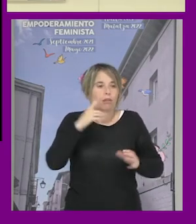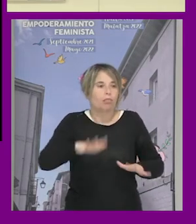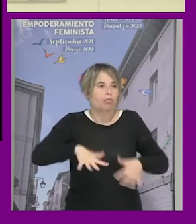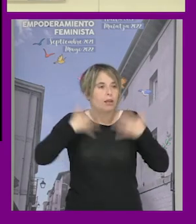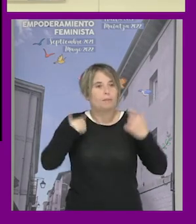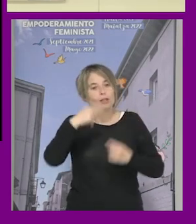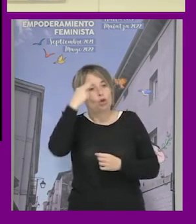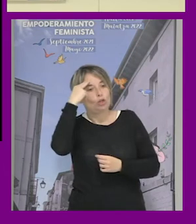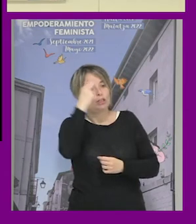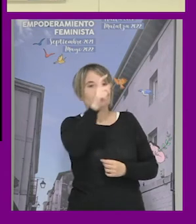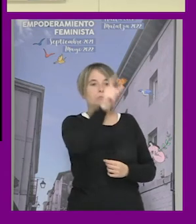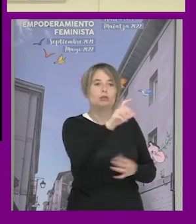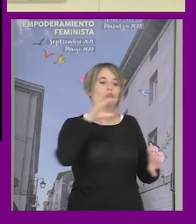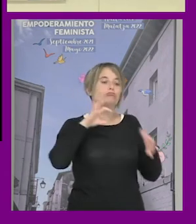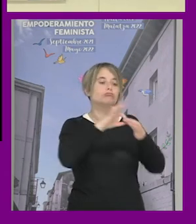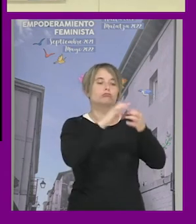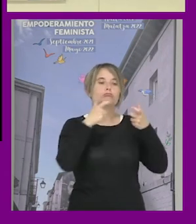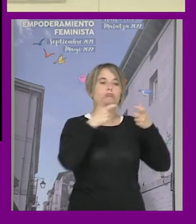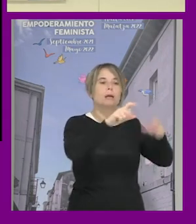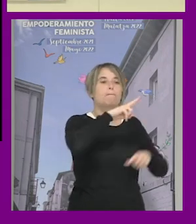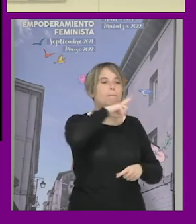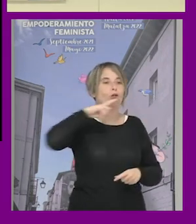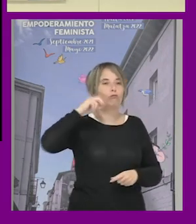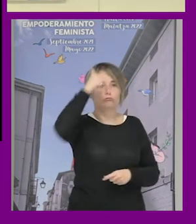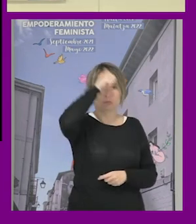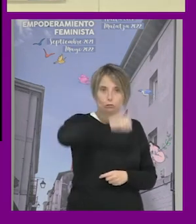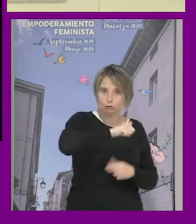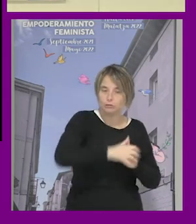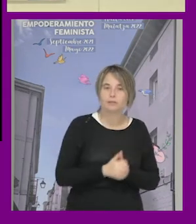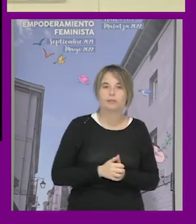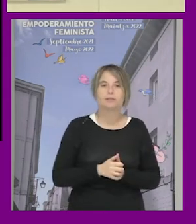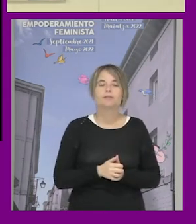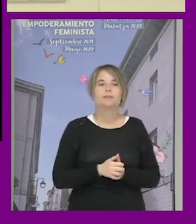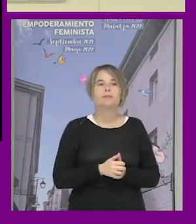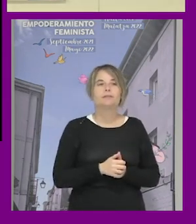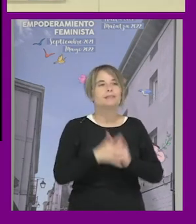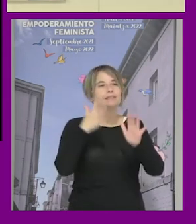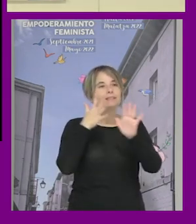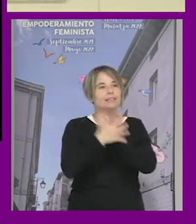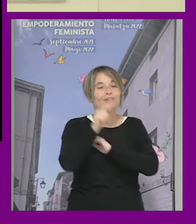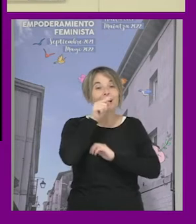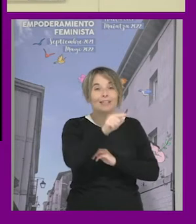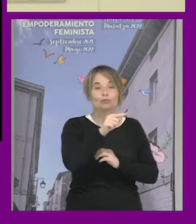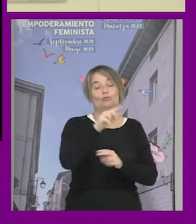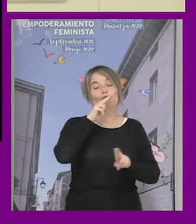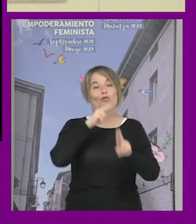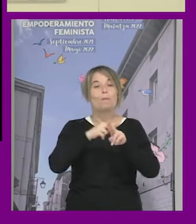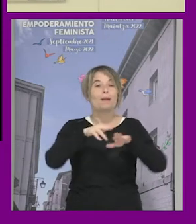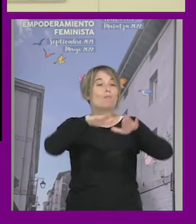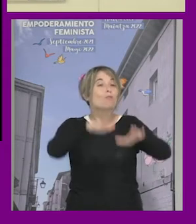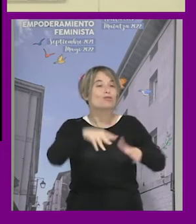respetabilidad asociado a los valores de la masculinidad vale por tanto nos parece que esta posición de género